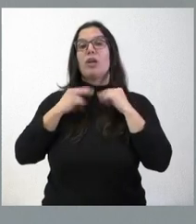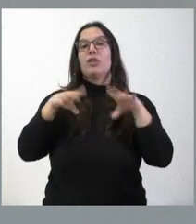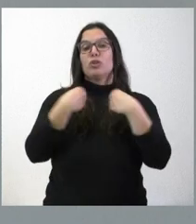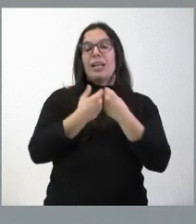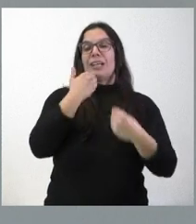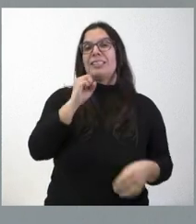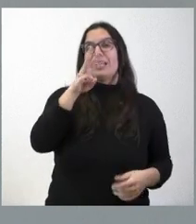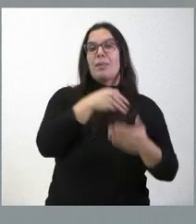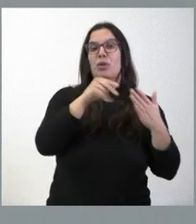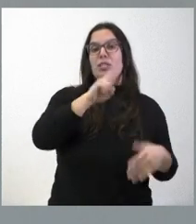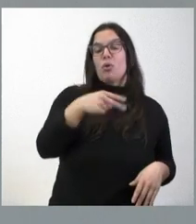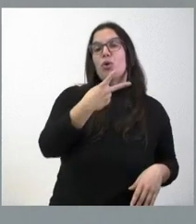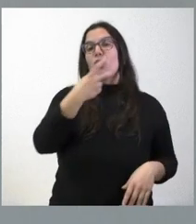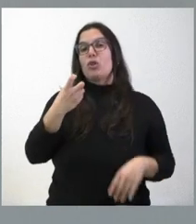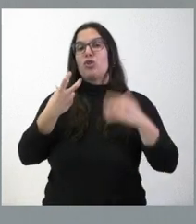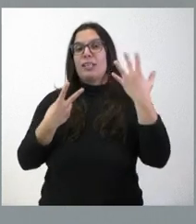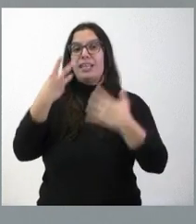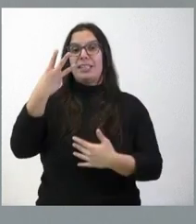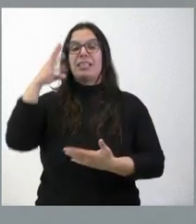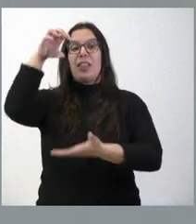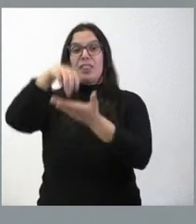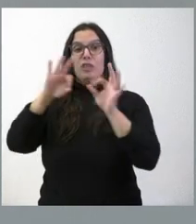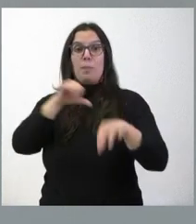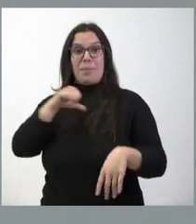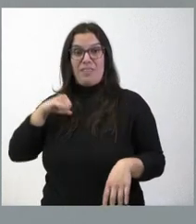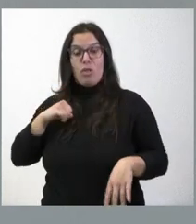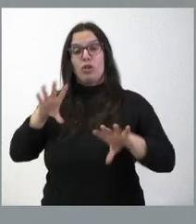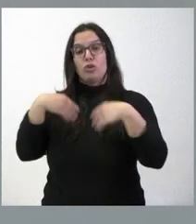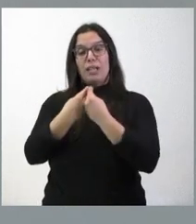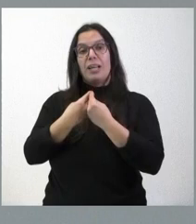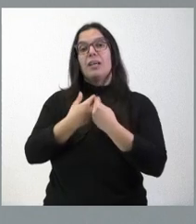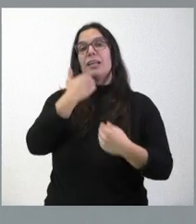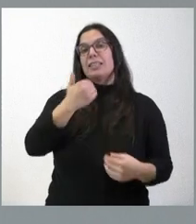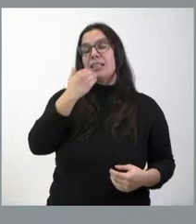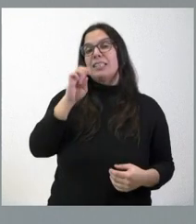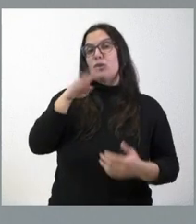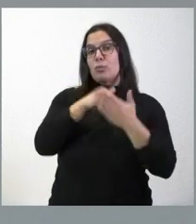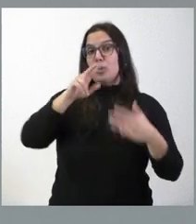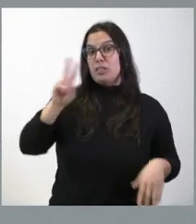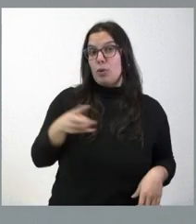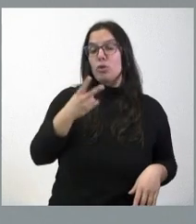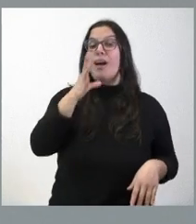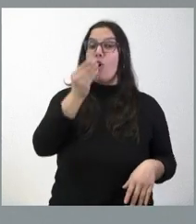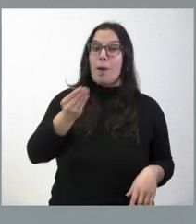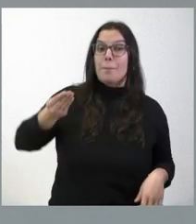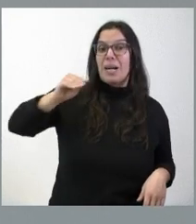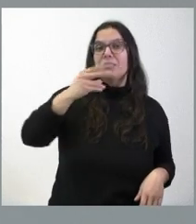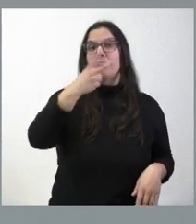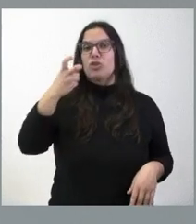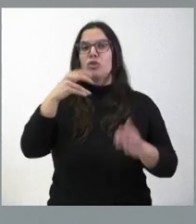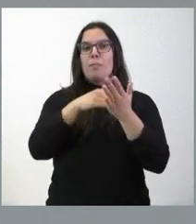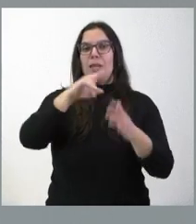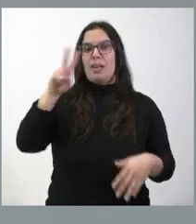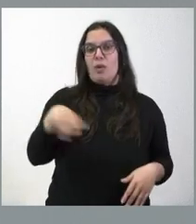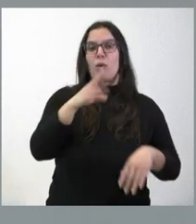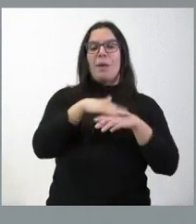euros y 273 centros ya de ámbito privado por un importe de casi 14 millones de euros. Añademos ahora 200.000 euros